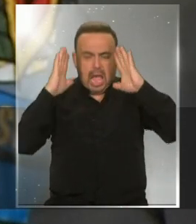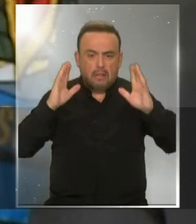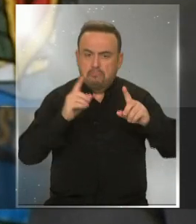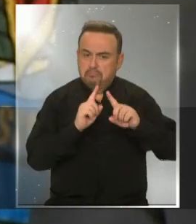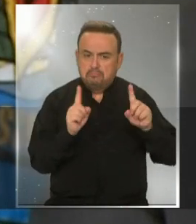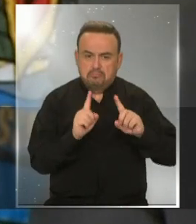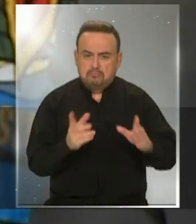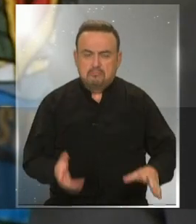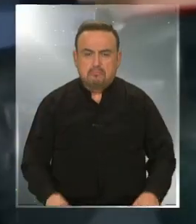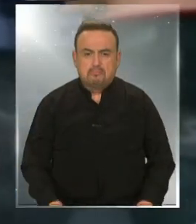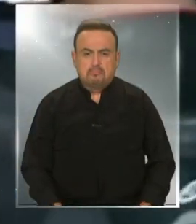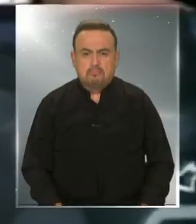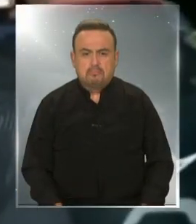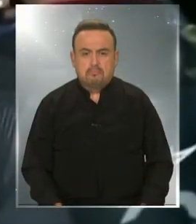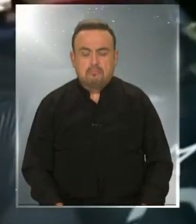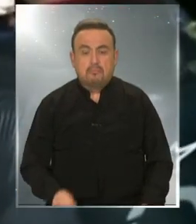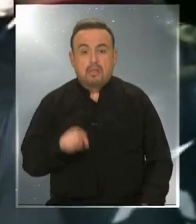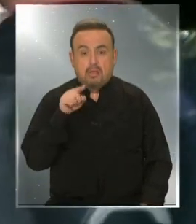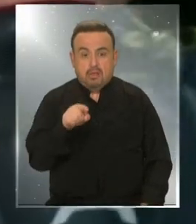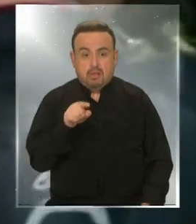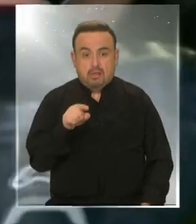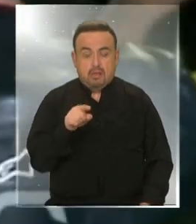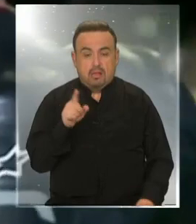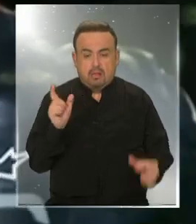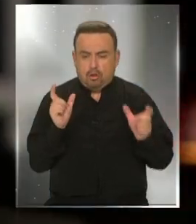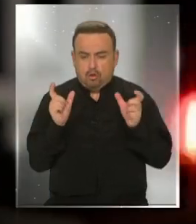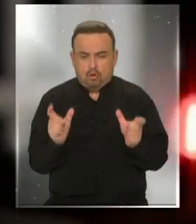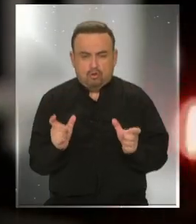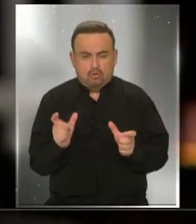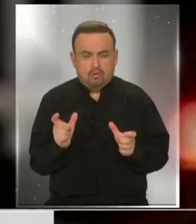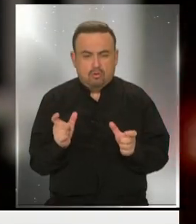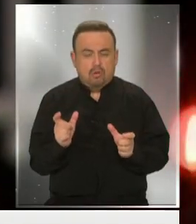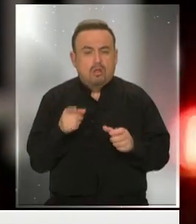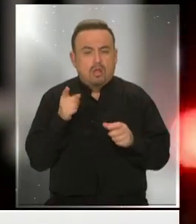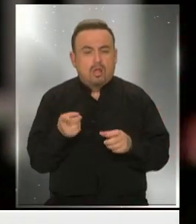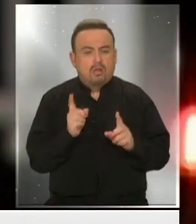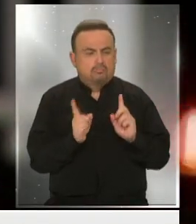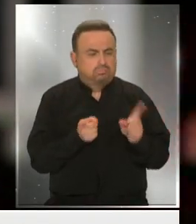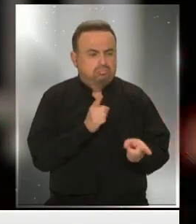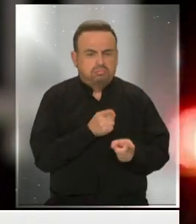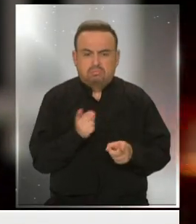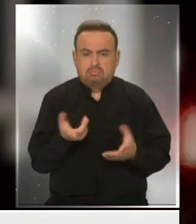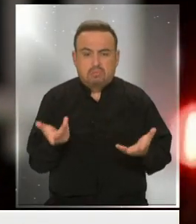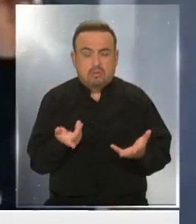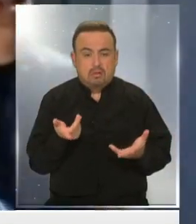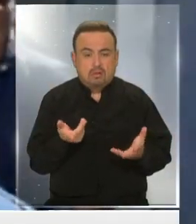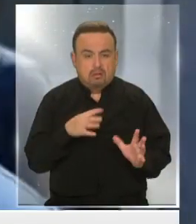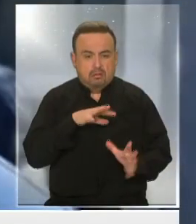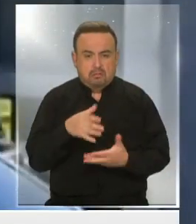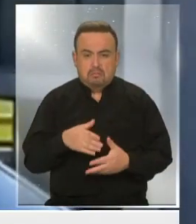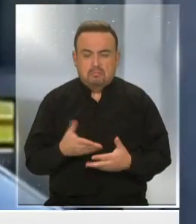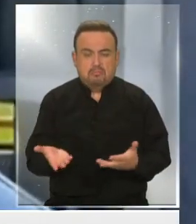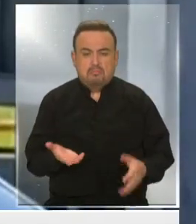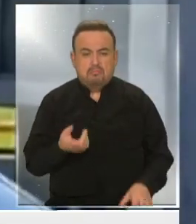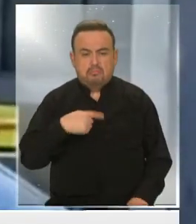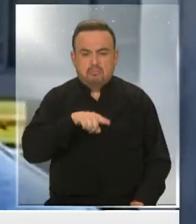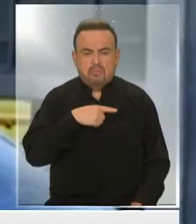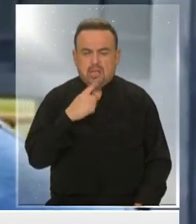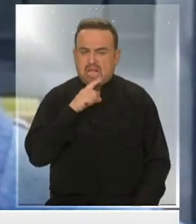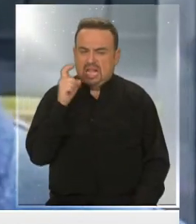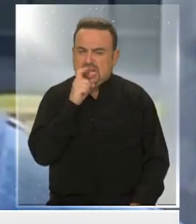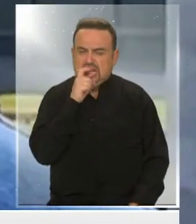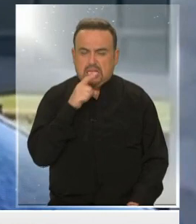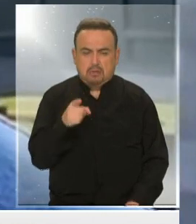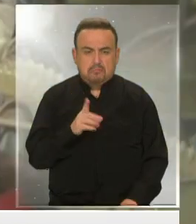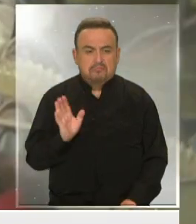Y es que el manejo que ha tenido el mandatario en torno a la emergencia mundial ha sido ampliamente imponcionada,